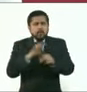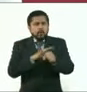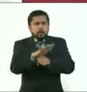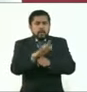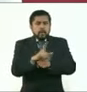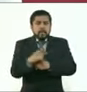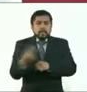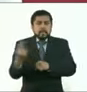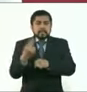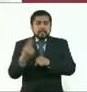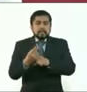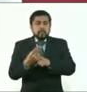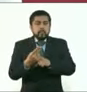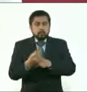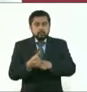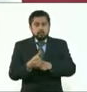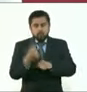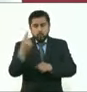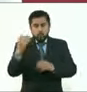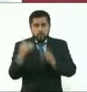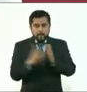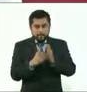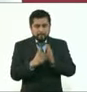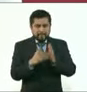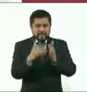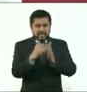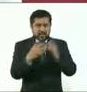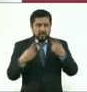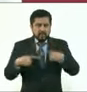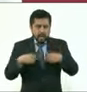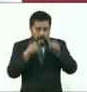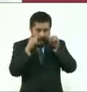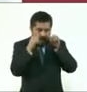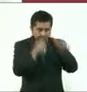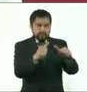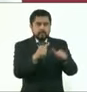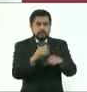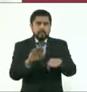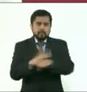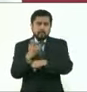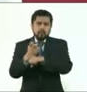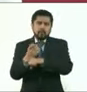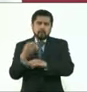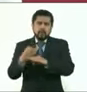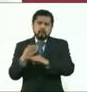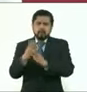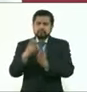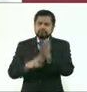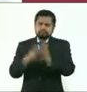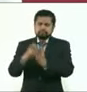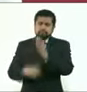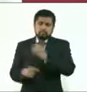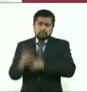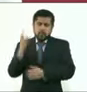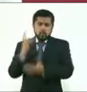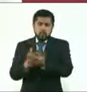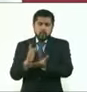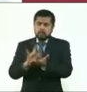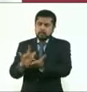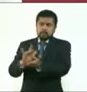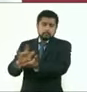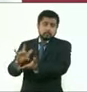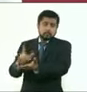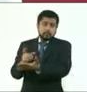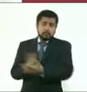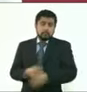millón de personas en un año. Entonces, se están haciendo estas adecuaciones y es un apoyo que se les da. Entonces, pues